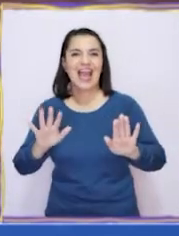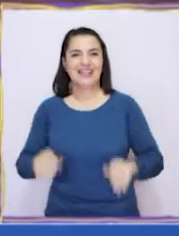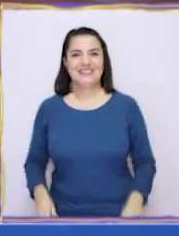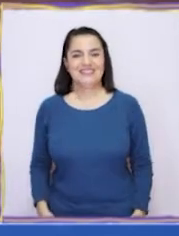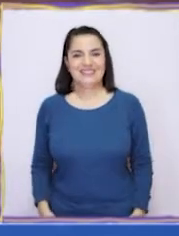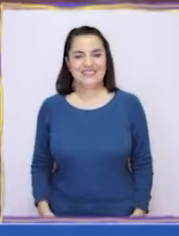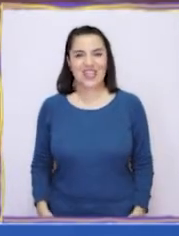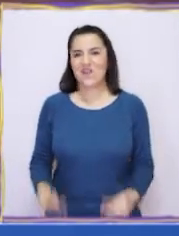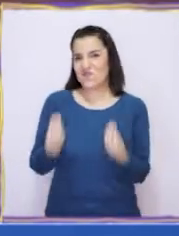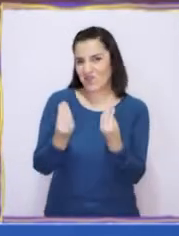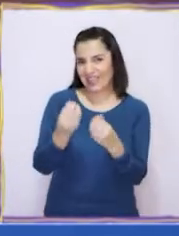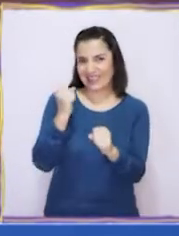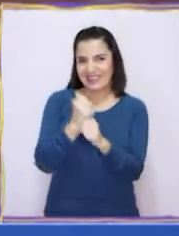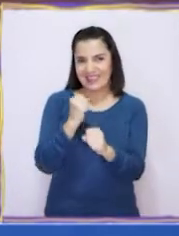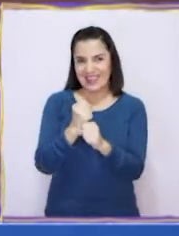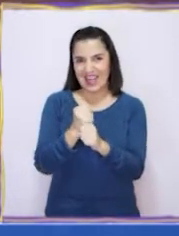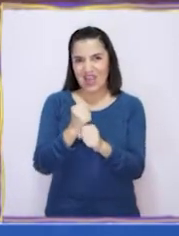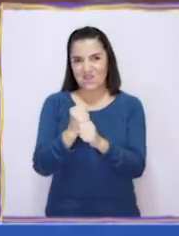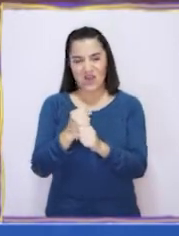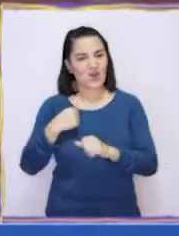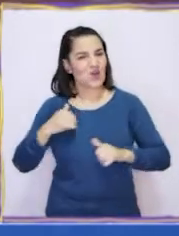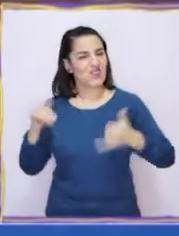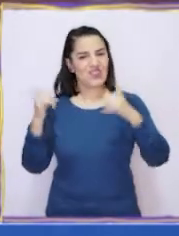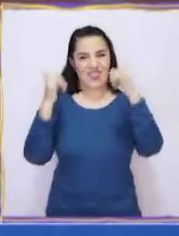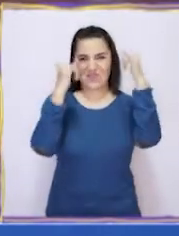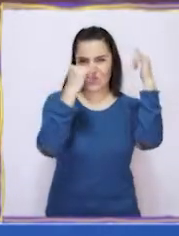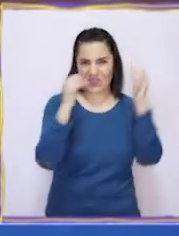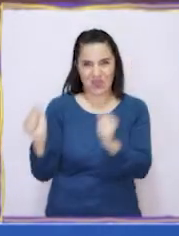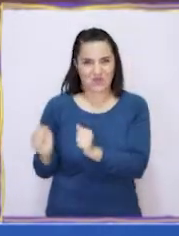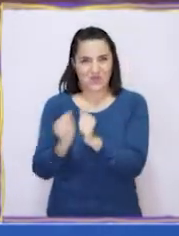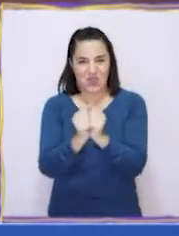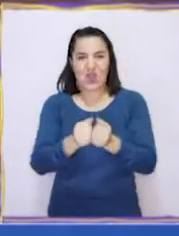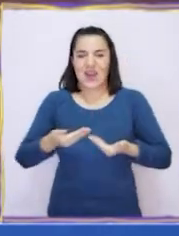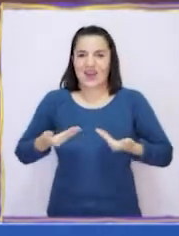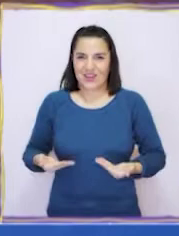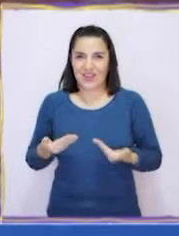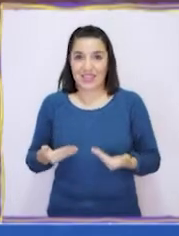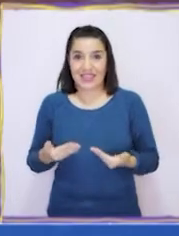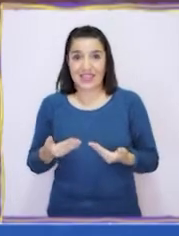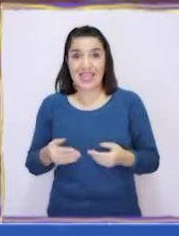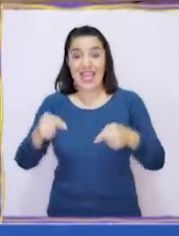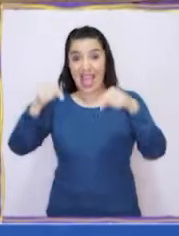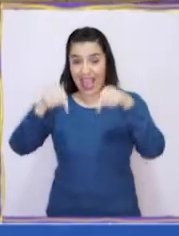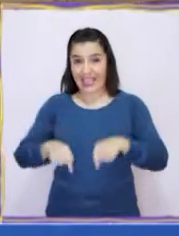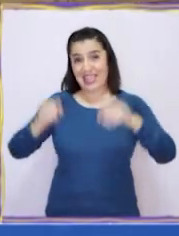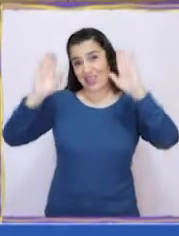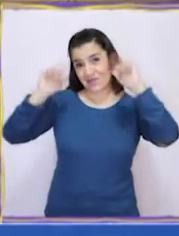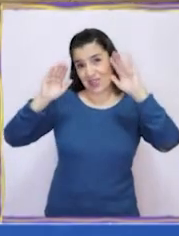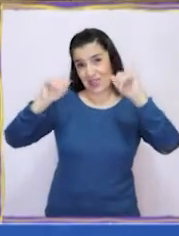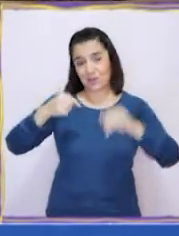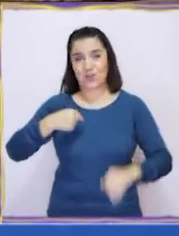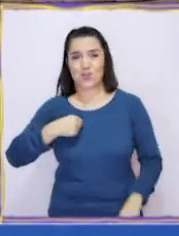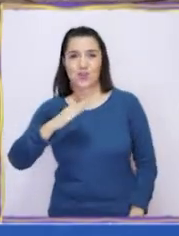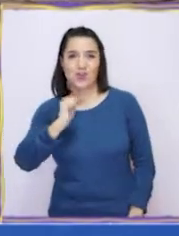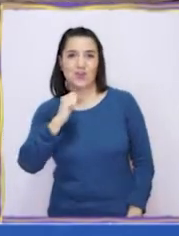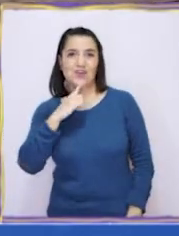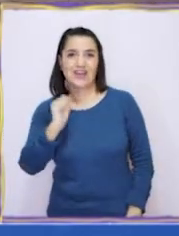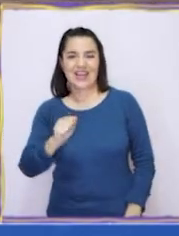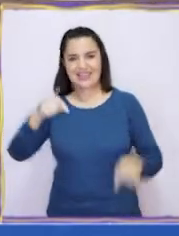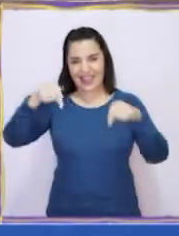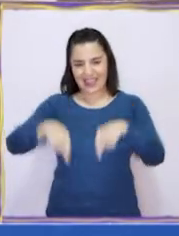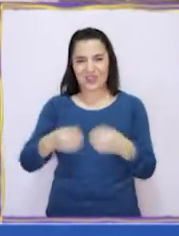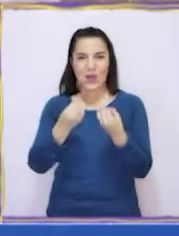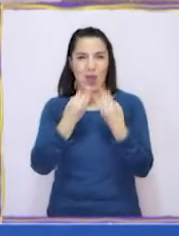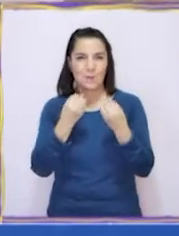final. ¡Muy buen trabajo! He disfrutado mucho junto a ustedes el día de hoy. Aquí me despido soy